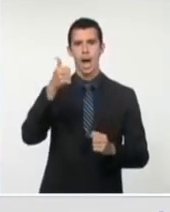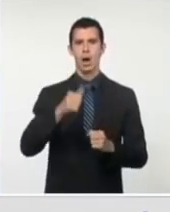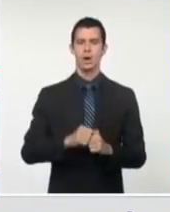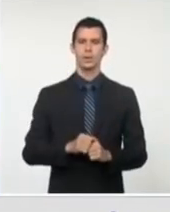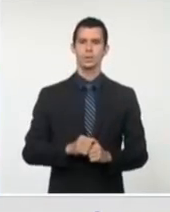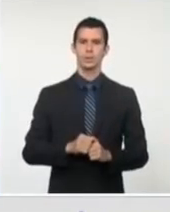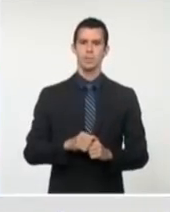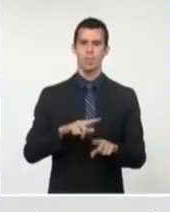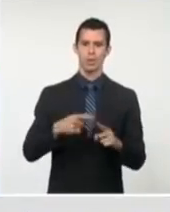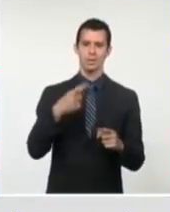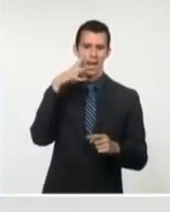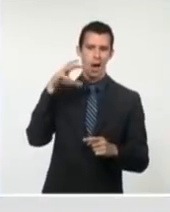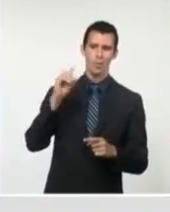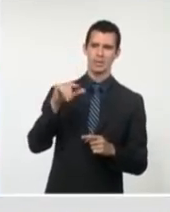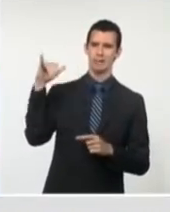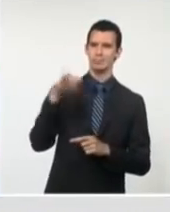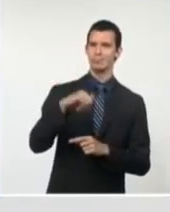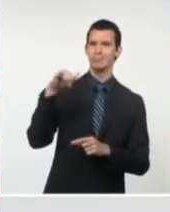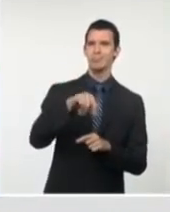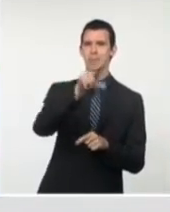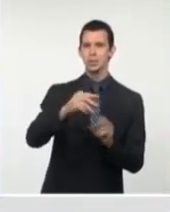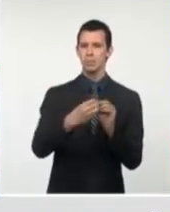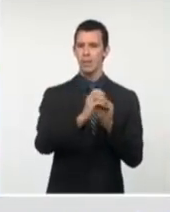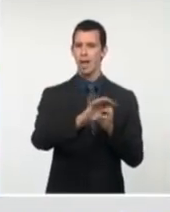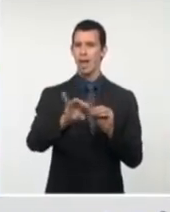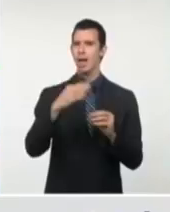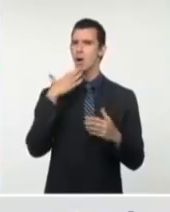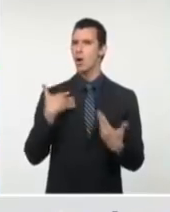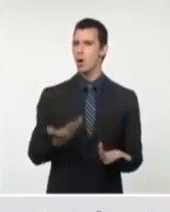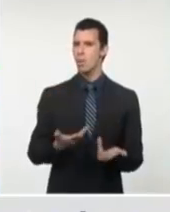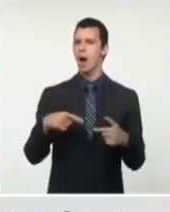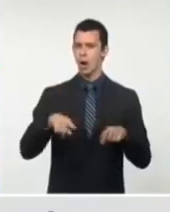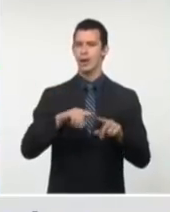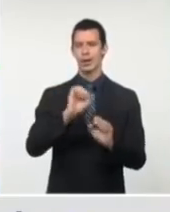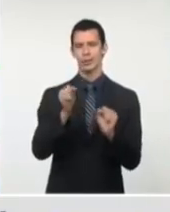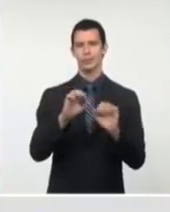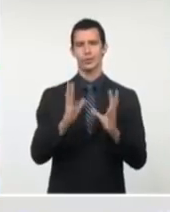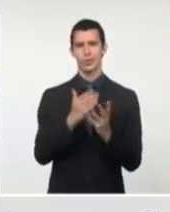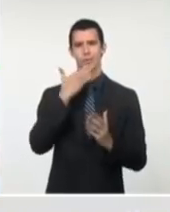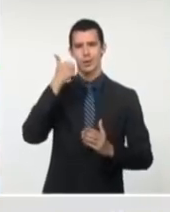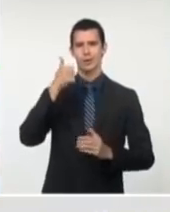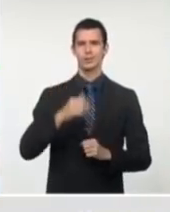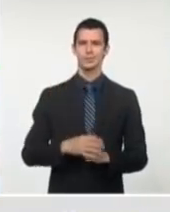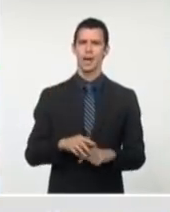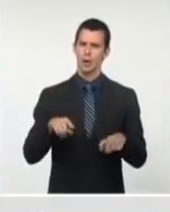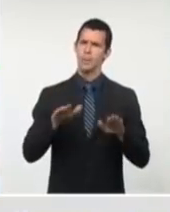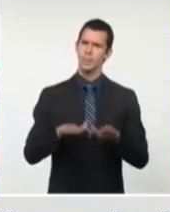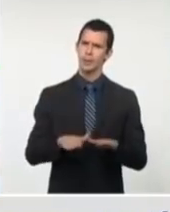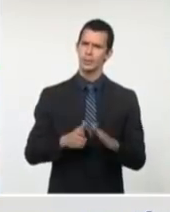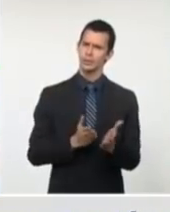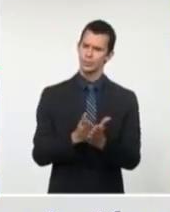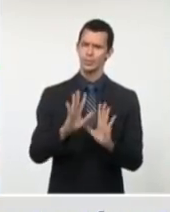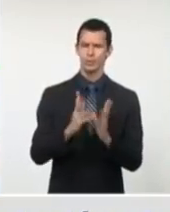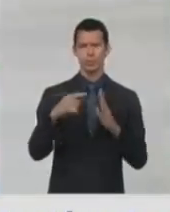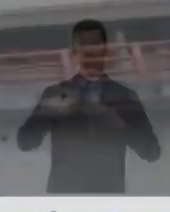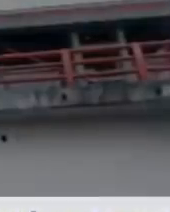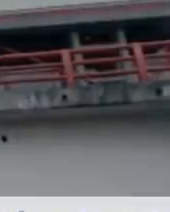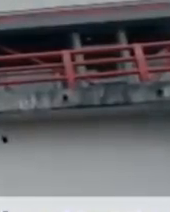con los viajeros residentes. Nos vamos a una pausa para que usted tenga de inmediato la ampliación de este tema.